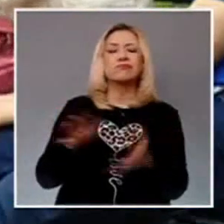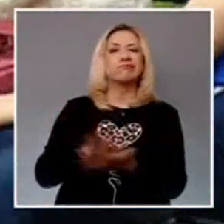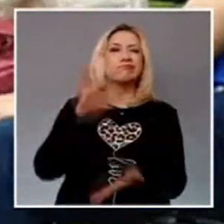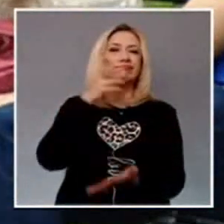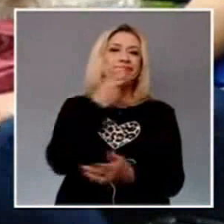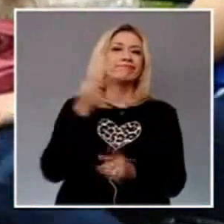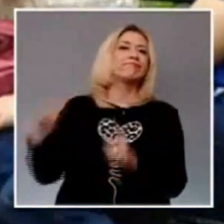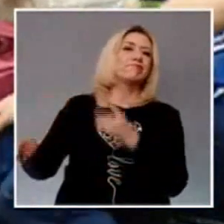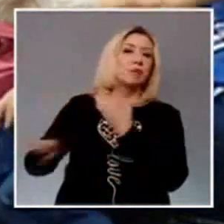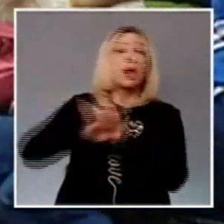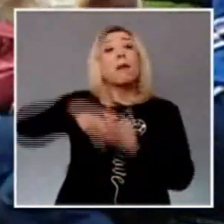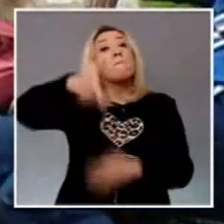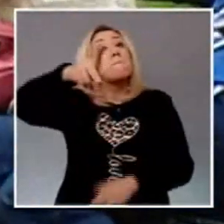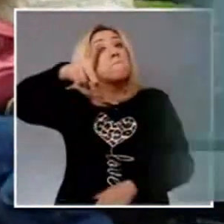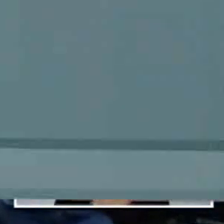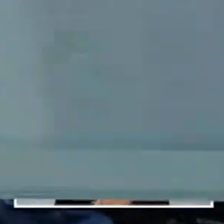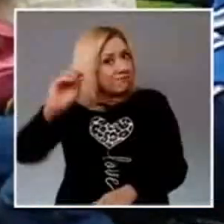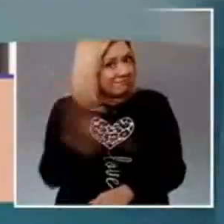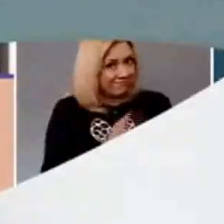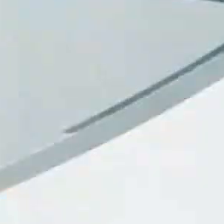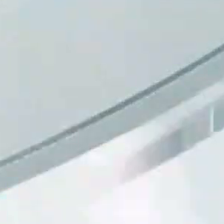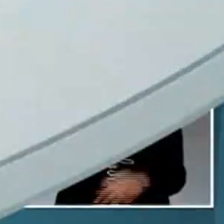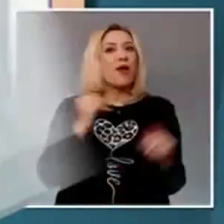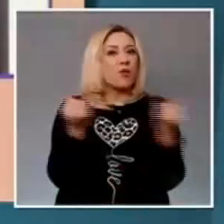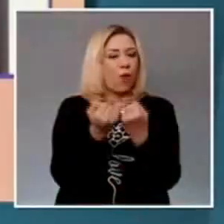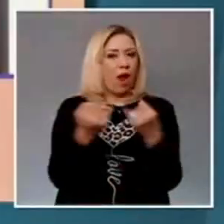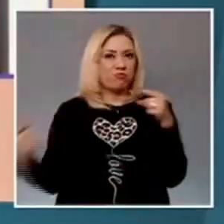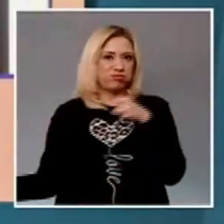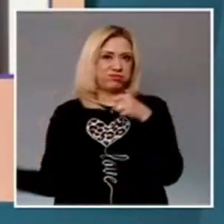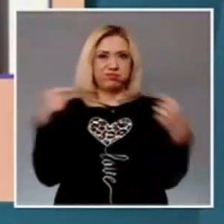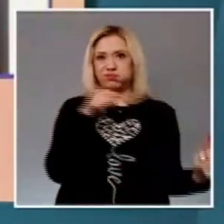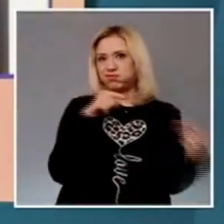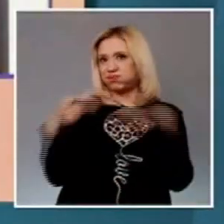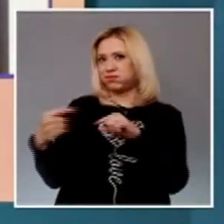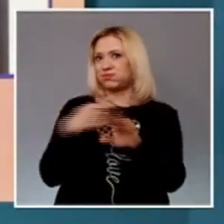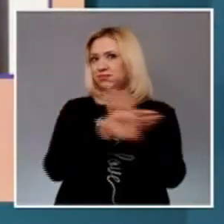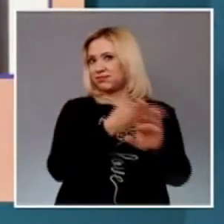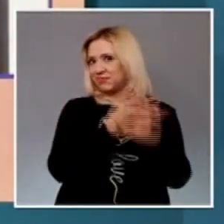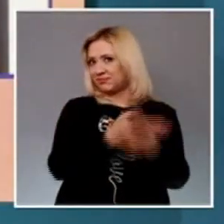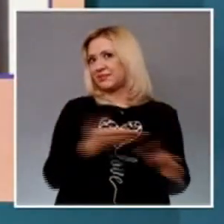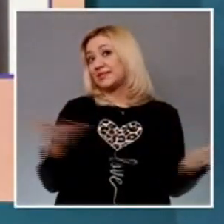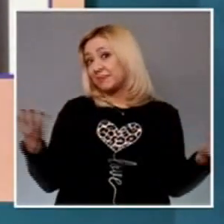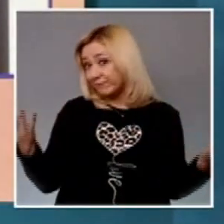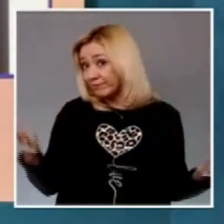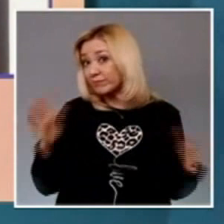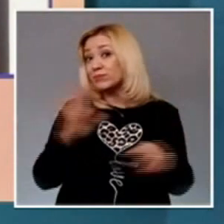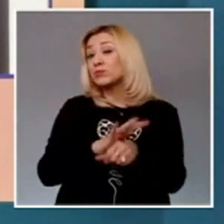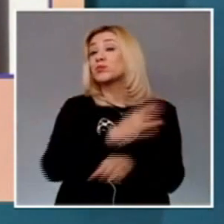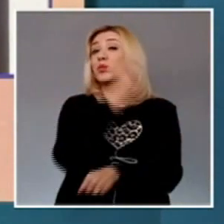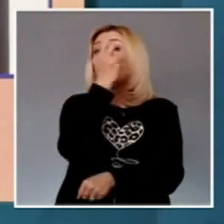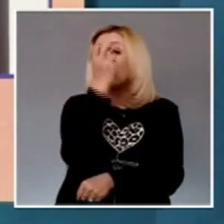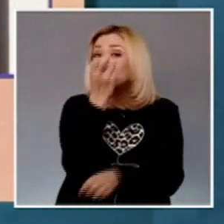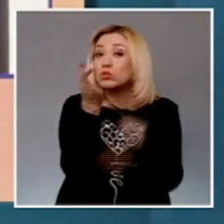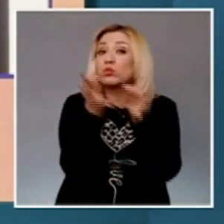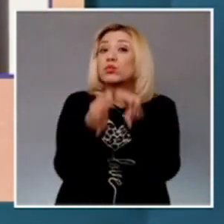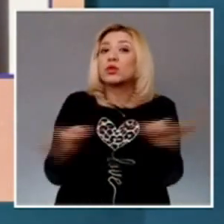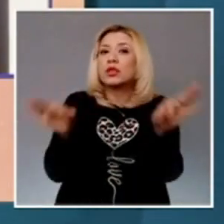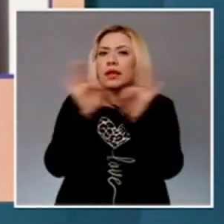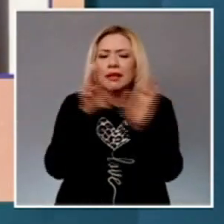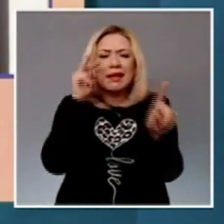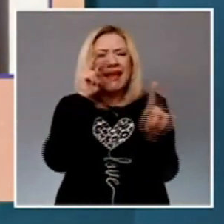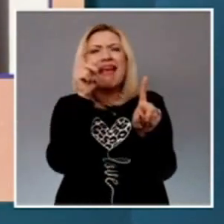mujeres contra mujeres. Por eso es muy importante entender el concepto de sororidad.